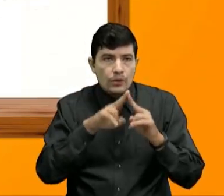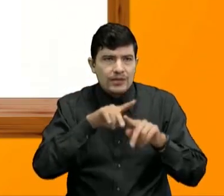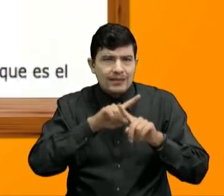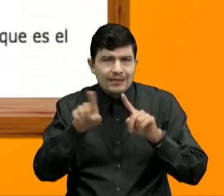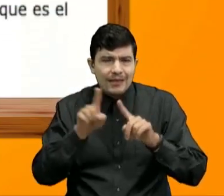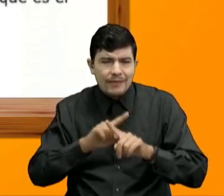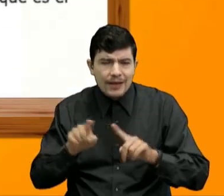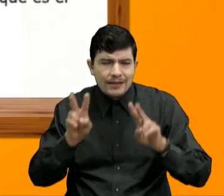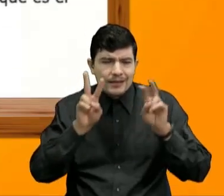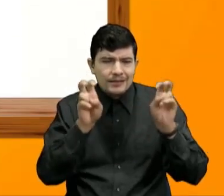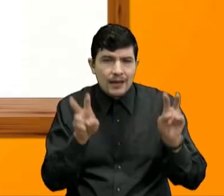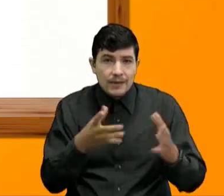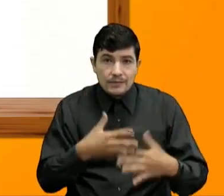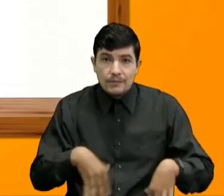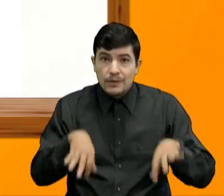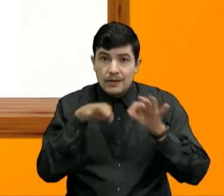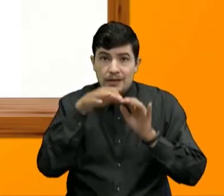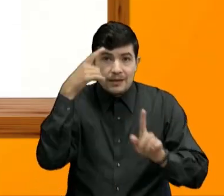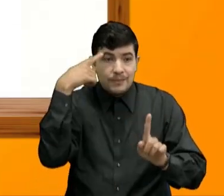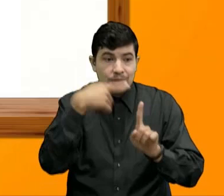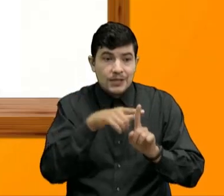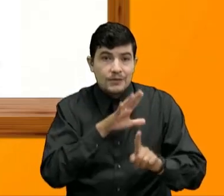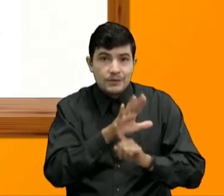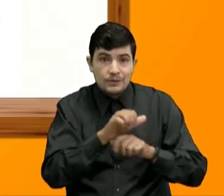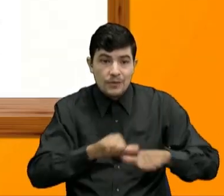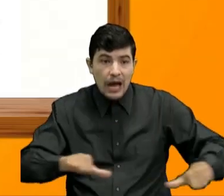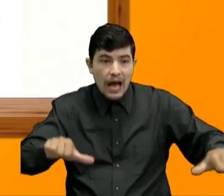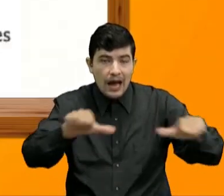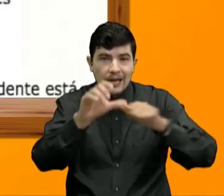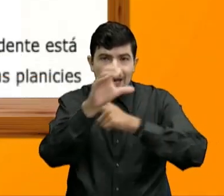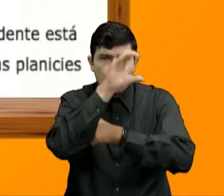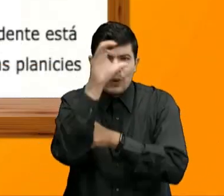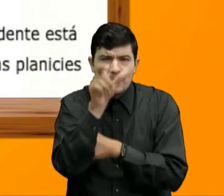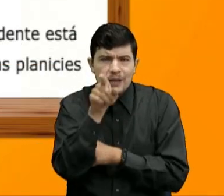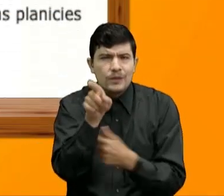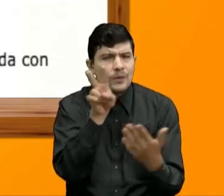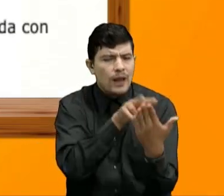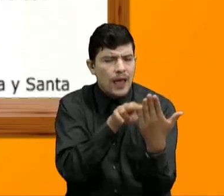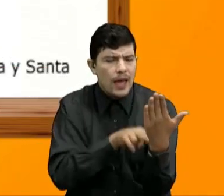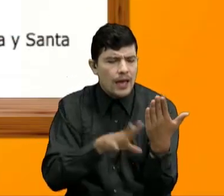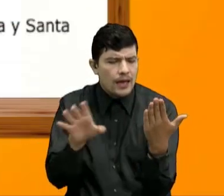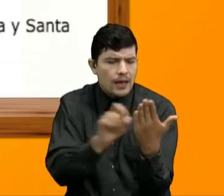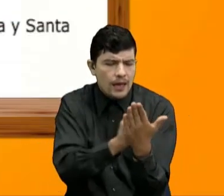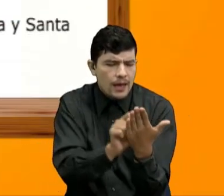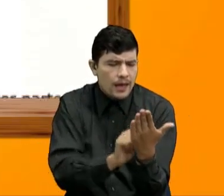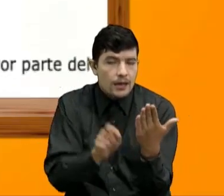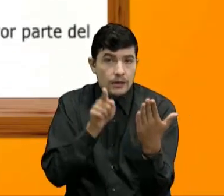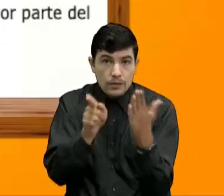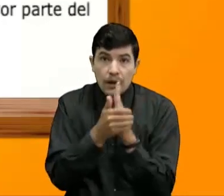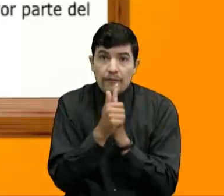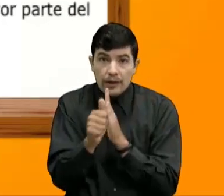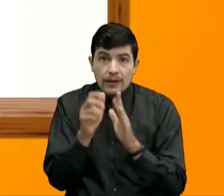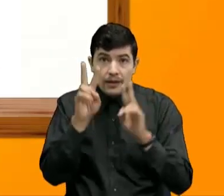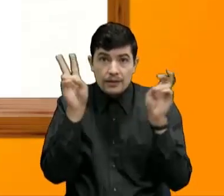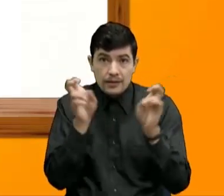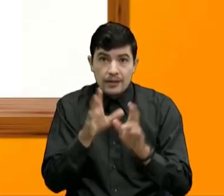ubicación De Colombia Lee y toma apuntes Para que así Seas todo un experto En el tema